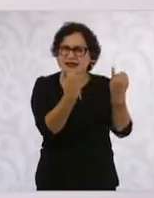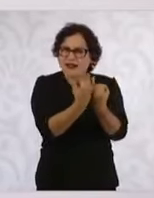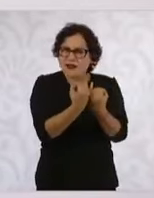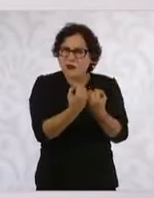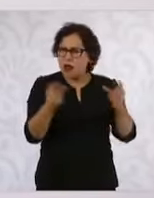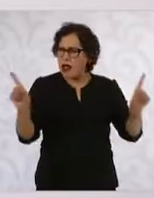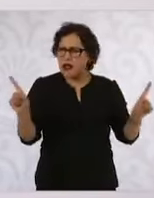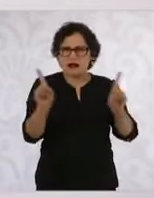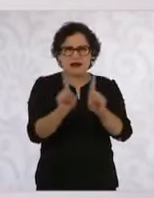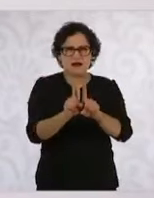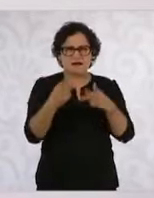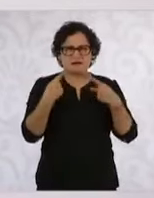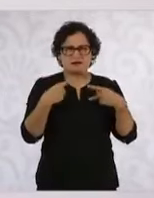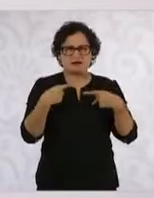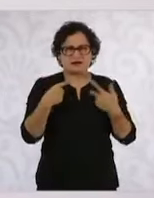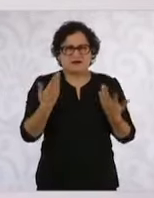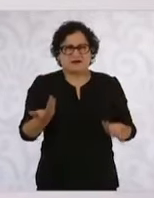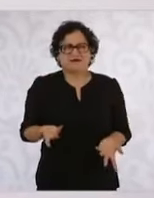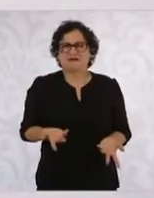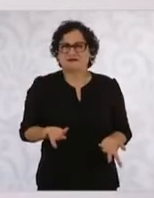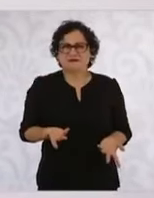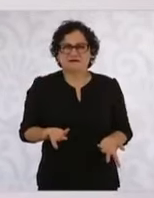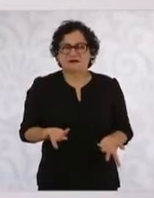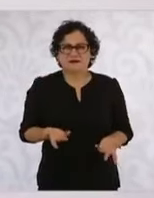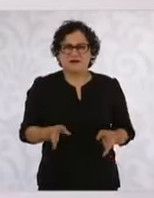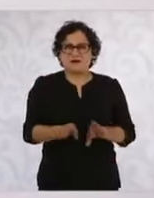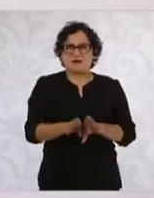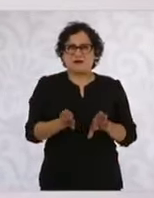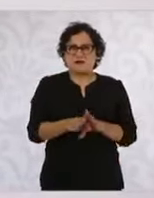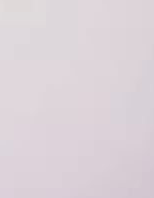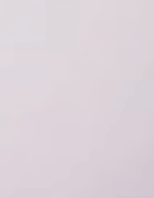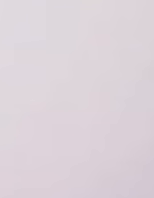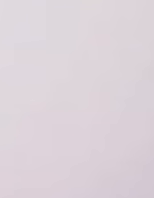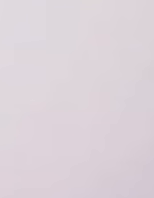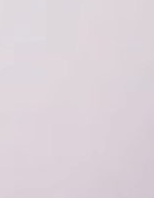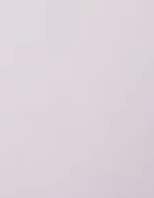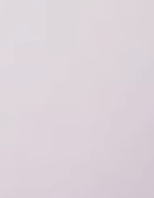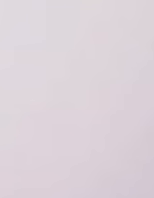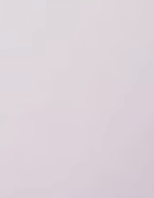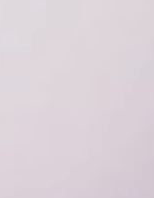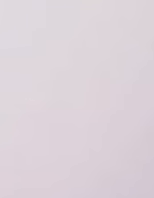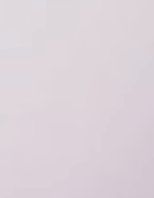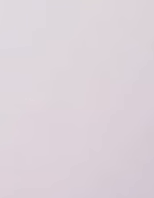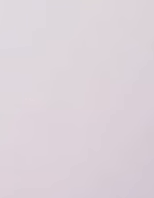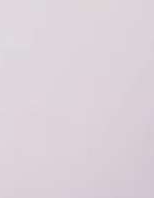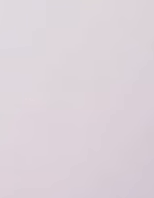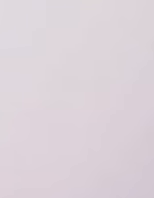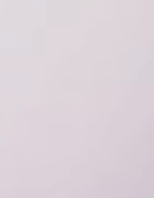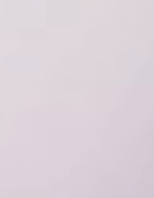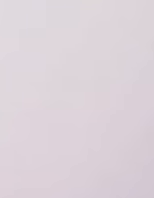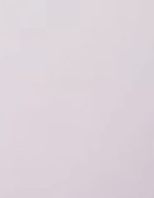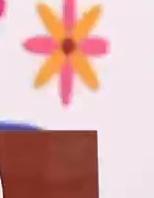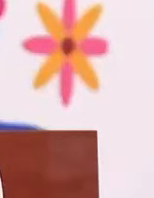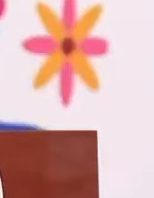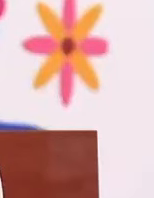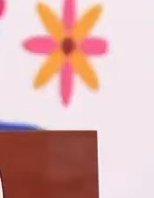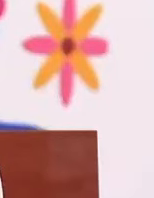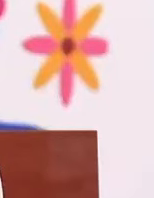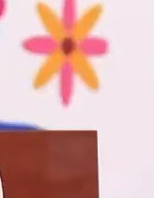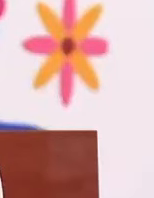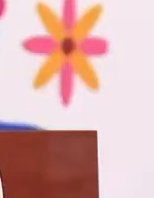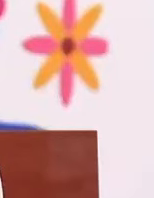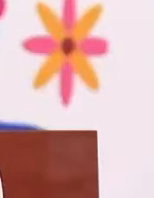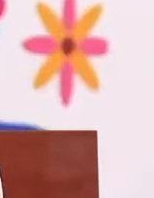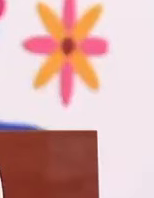Entonces, digo, o hace el ridículo, que creo que lo está haciendo frente al pueblo de México, y de plano pues